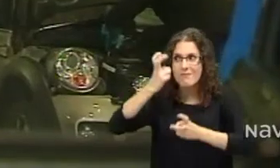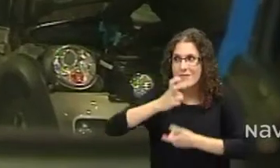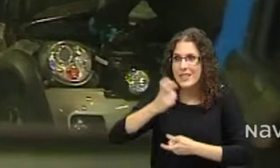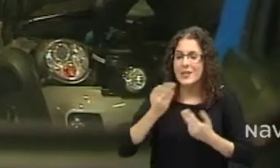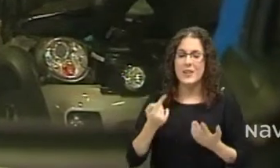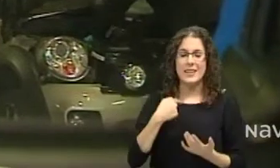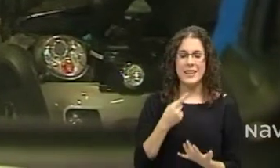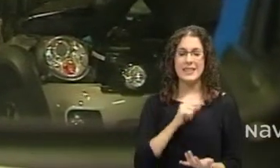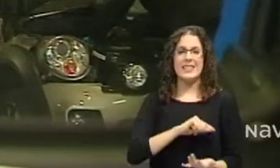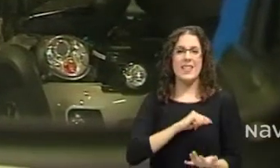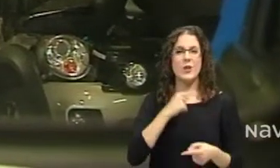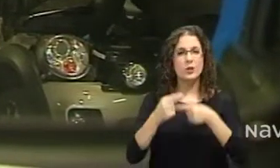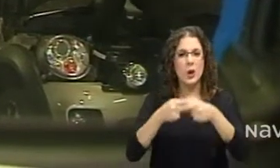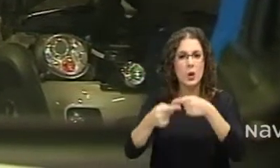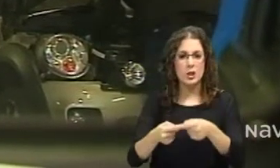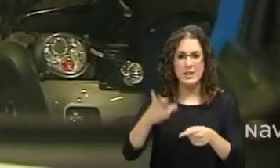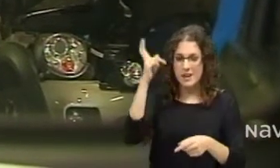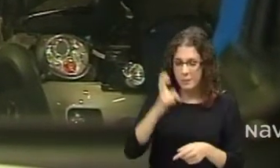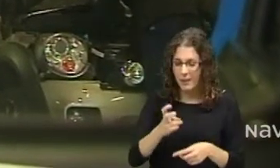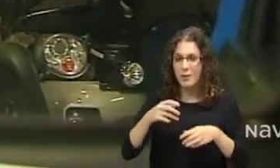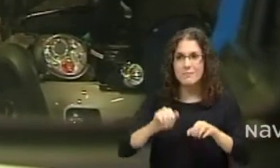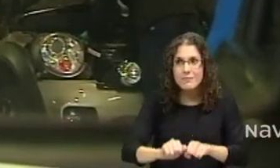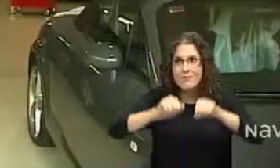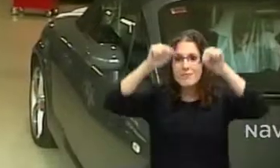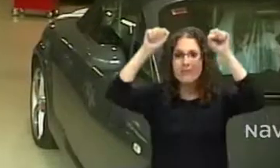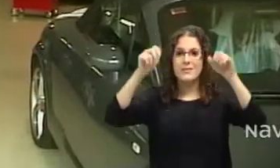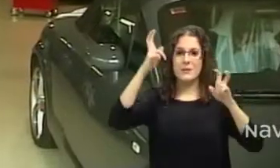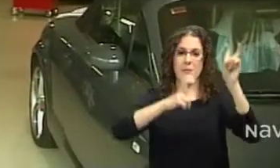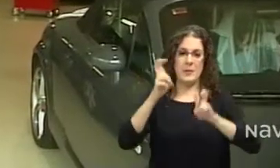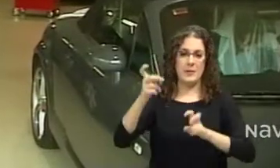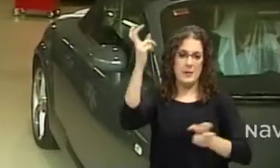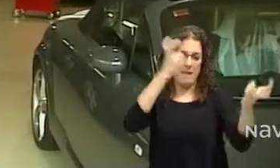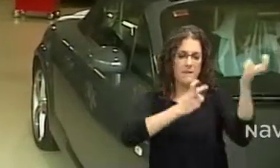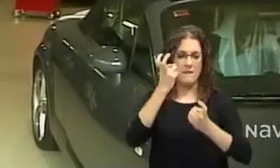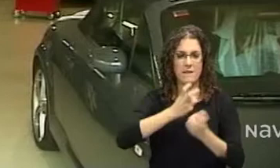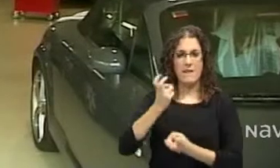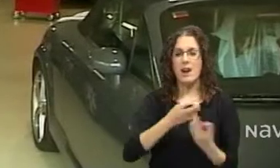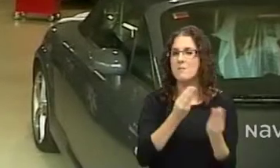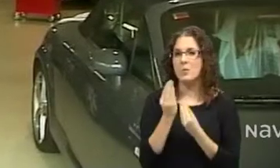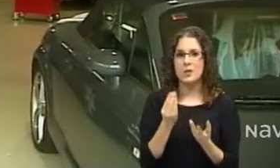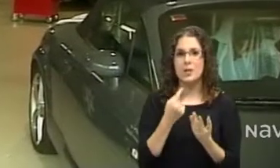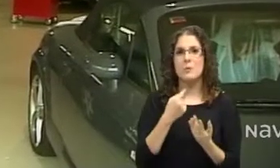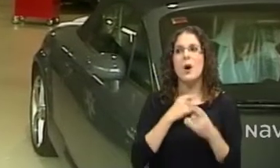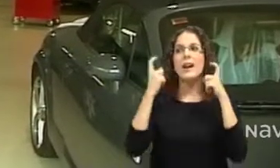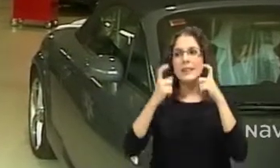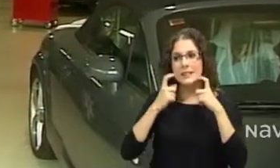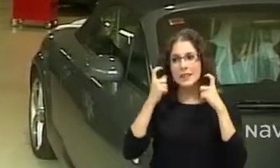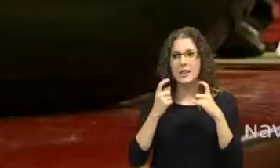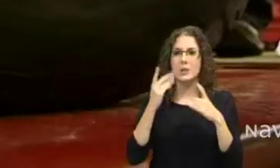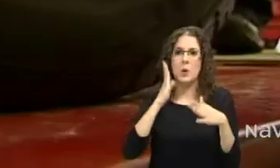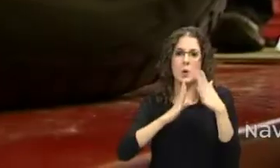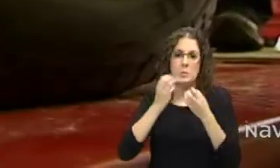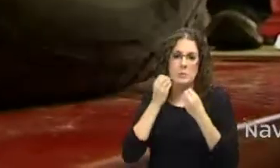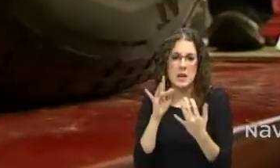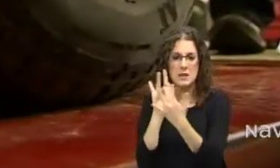tú quieres, que se trata a los clientes como yo creo que se merecen, es una satisfacción que no se paga.